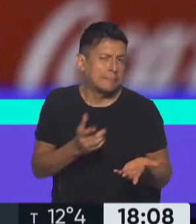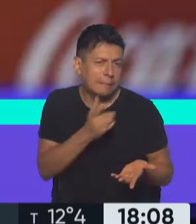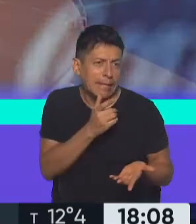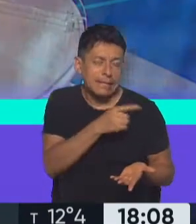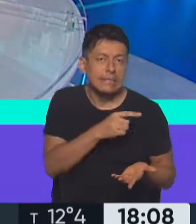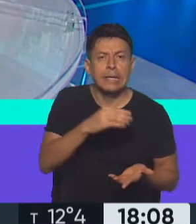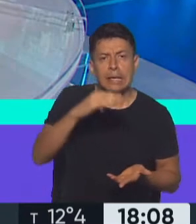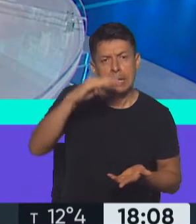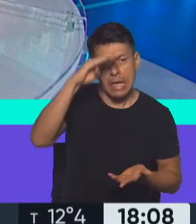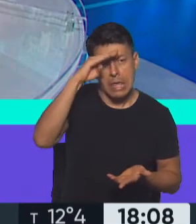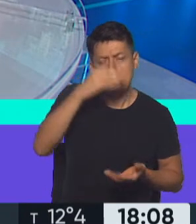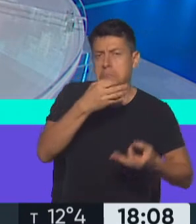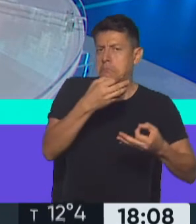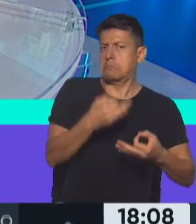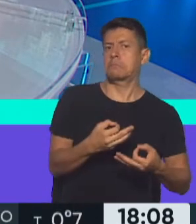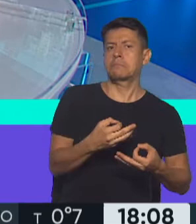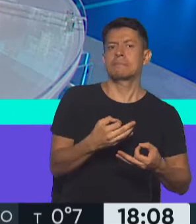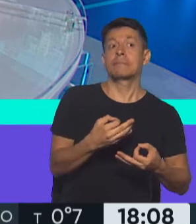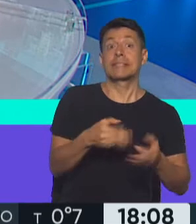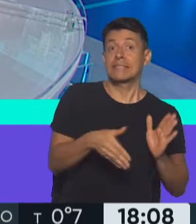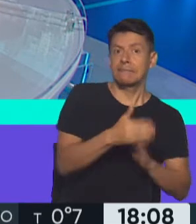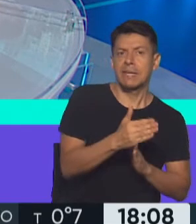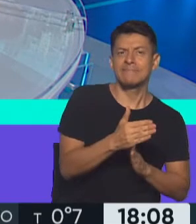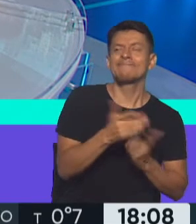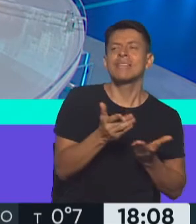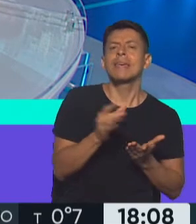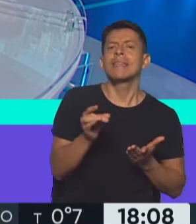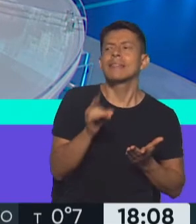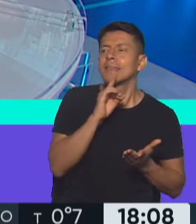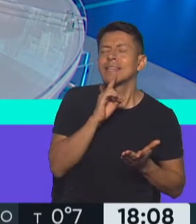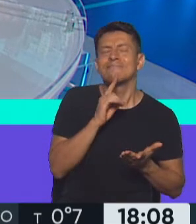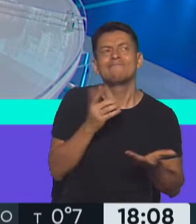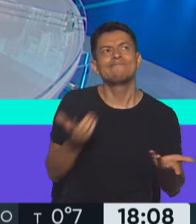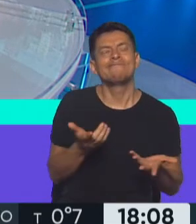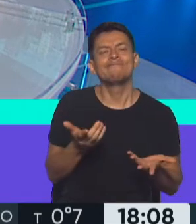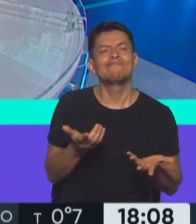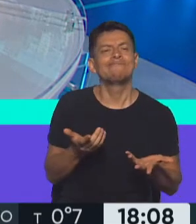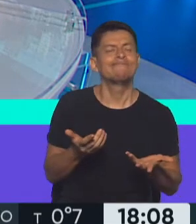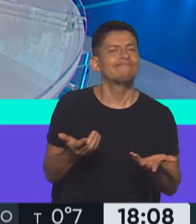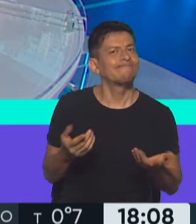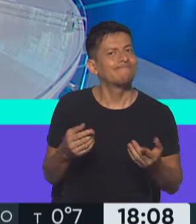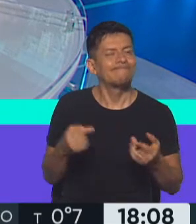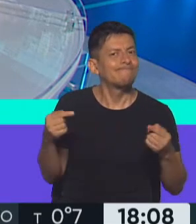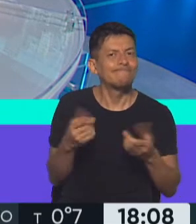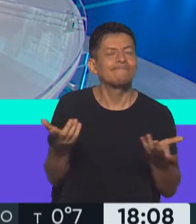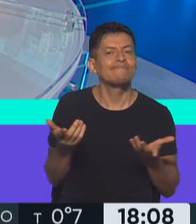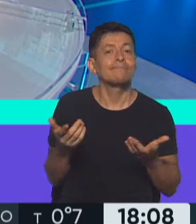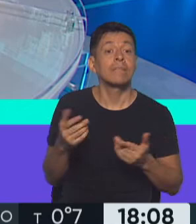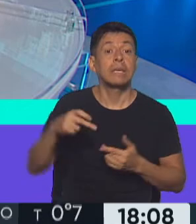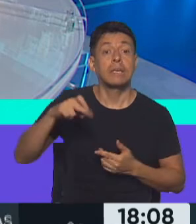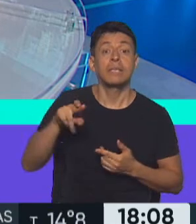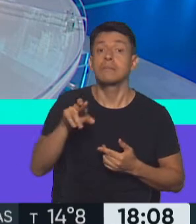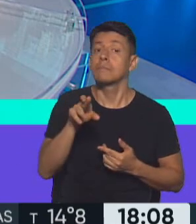señor, que se fue mal con el técnico. Y lo dijo públicamente Prato. Y me parece que Prato también es un señor. Y